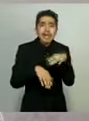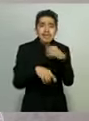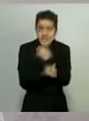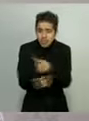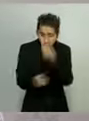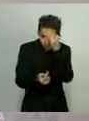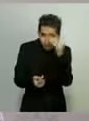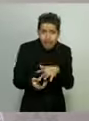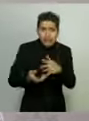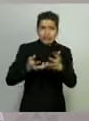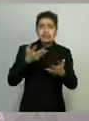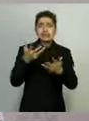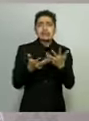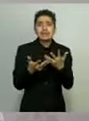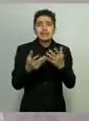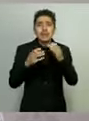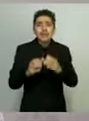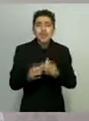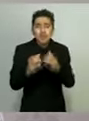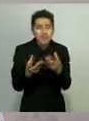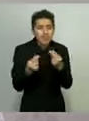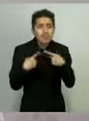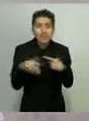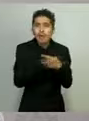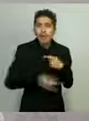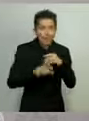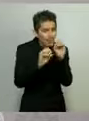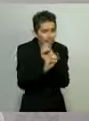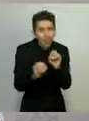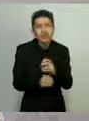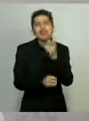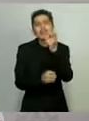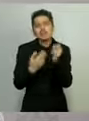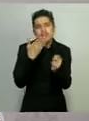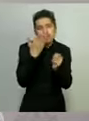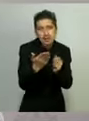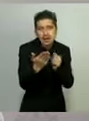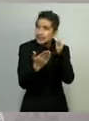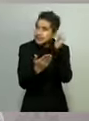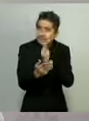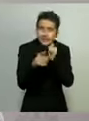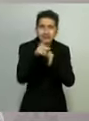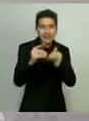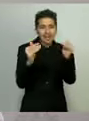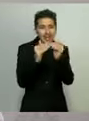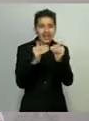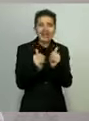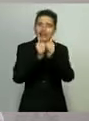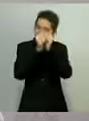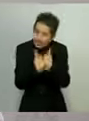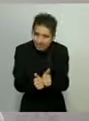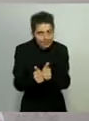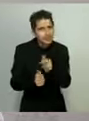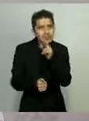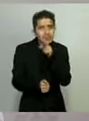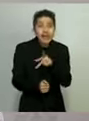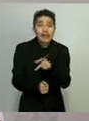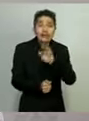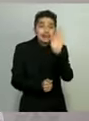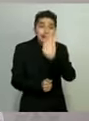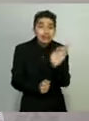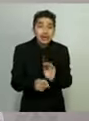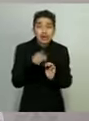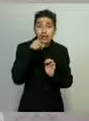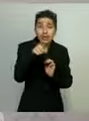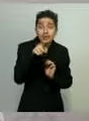el descuido de muchos. Por eso siempre que puedas, quédate en tu casa. Y si tienes que